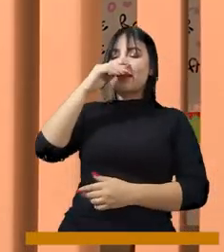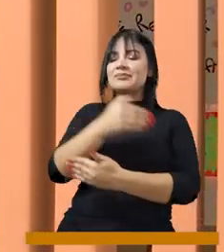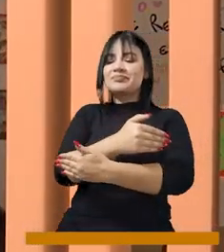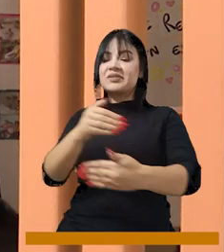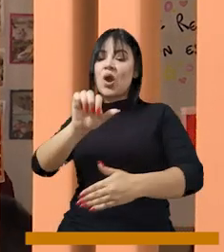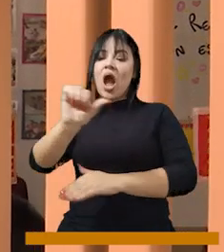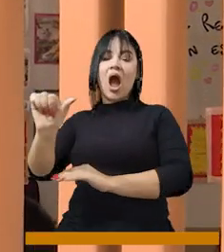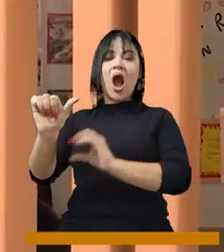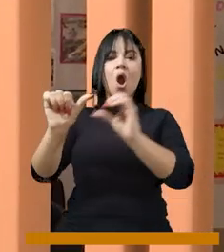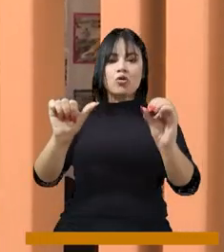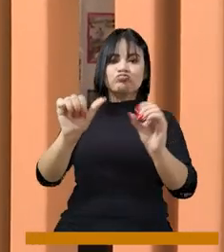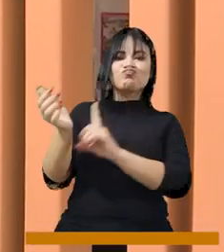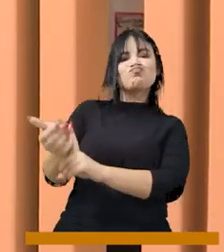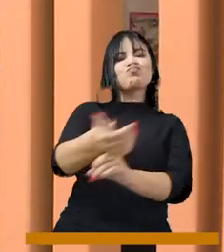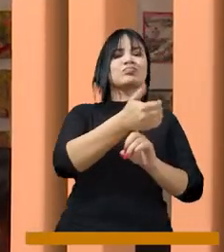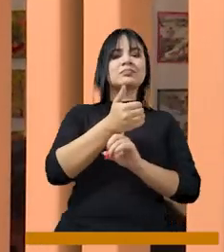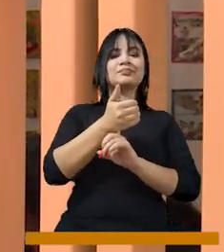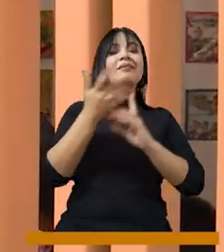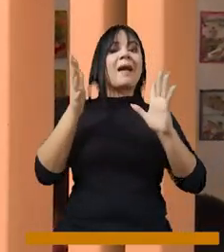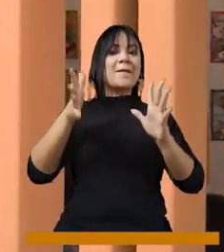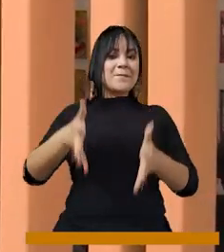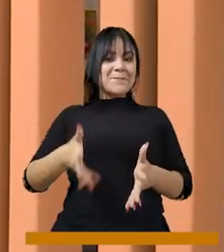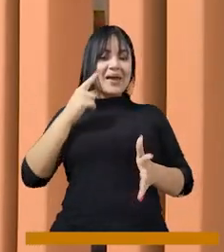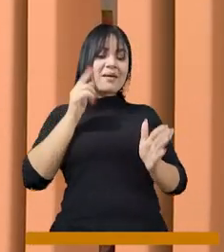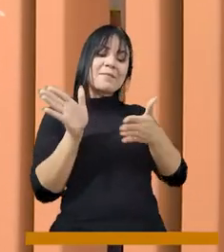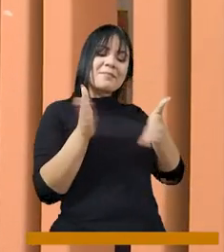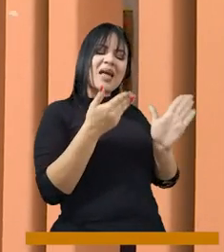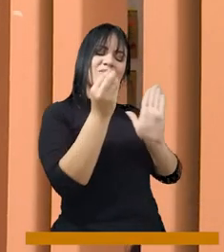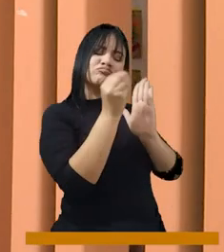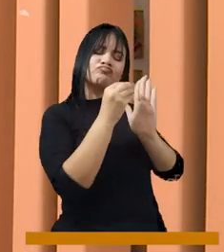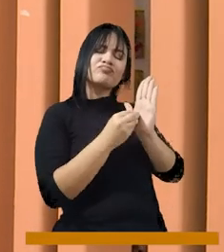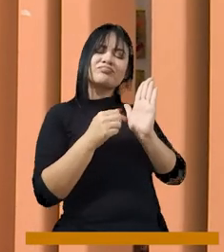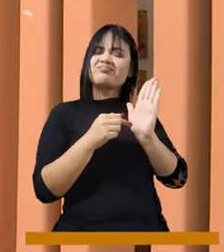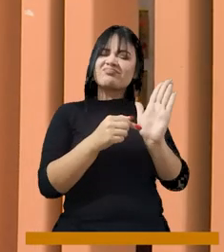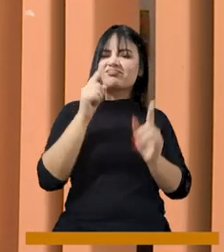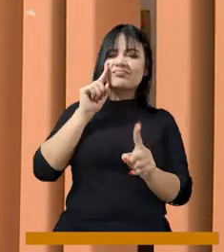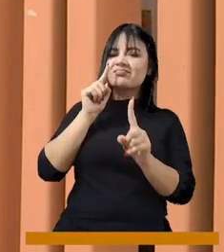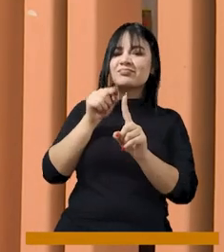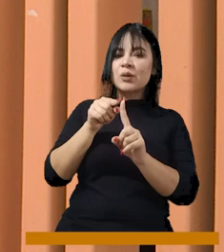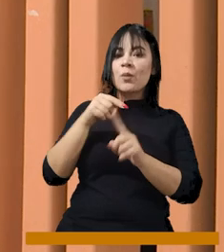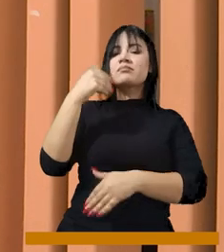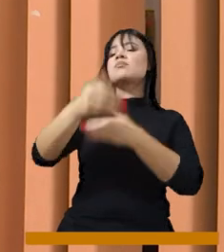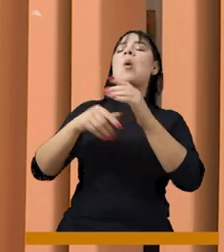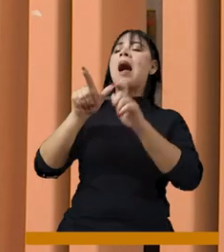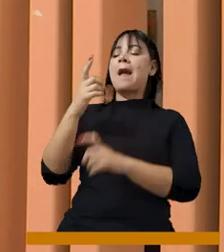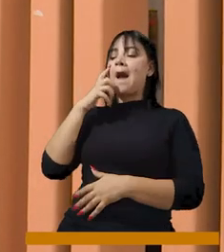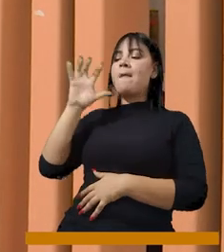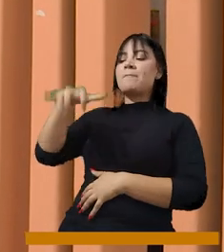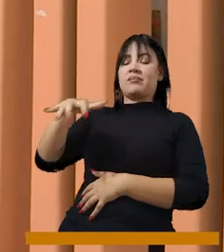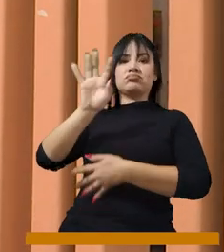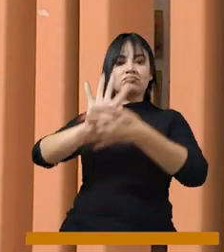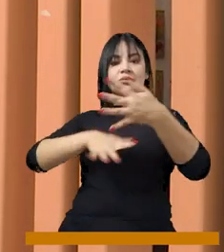defensa de nuestros niños y niñas. Es por eso que en el Plan de Desarrollo presentamos una enmienda que buscaba aumentar